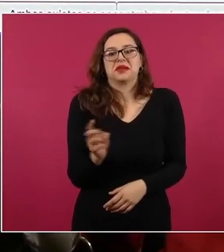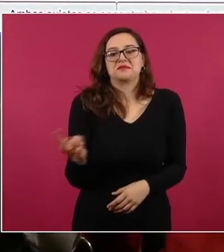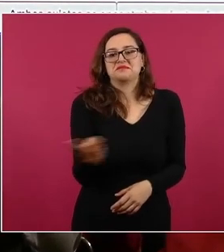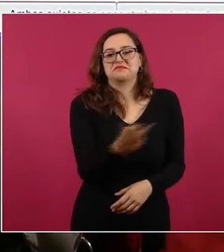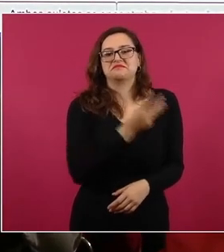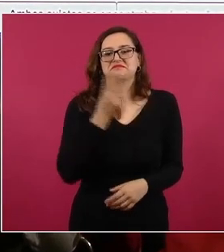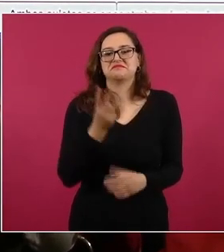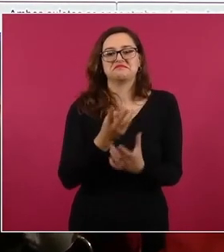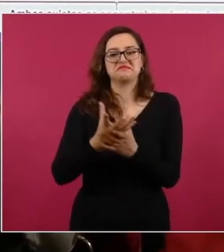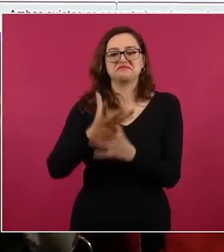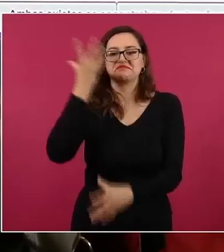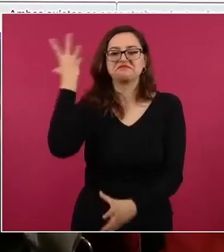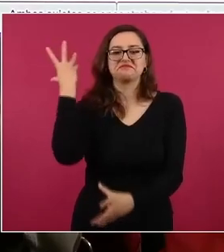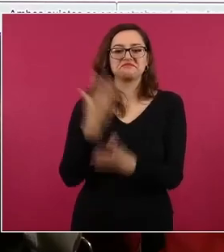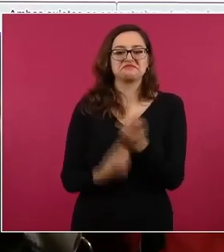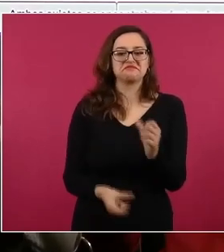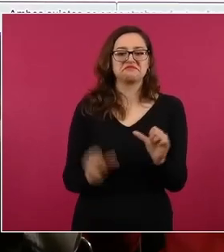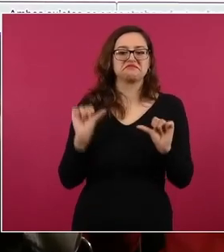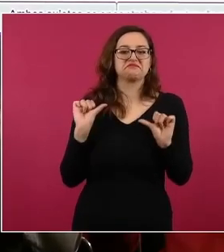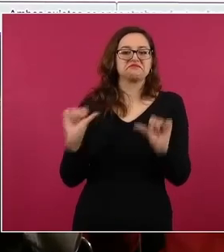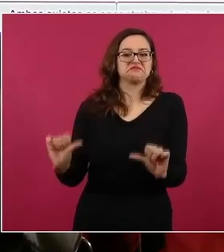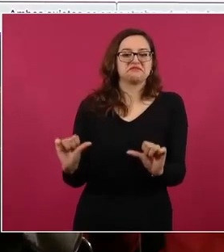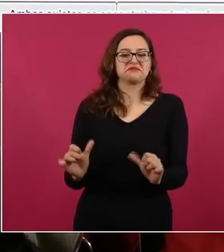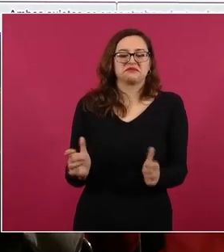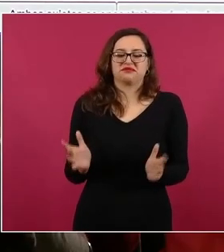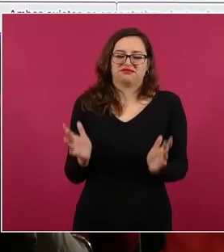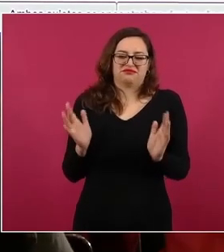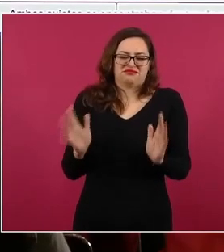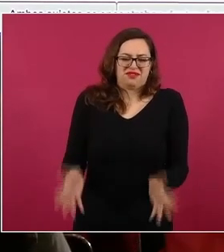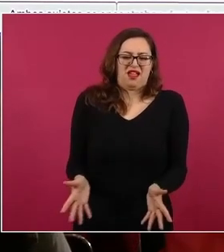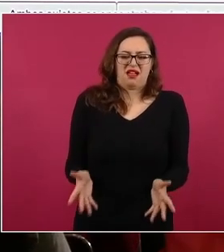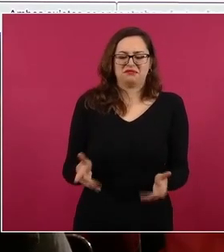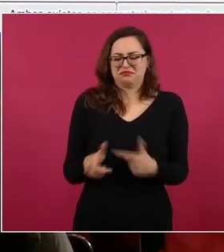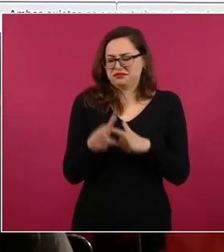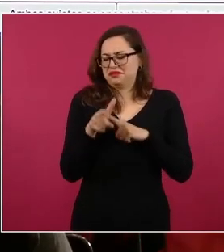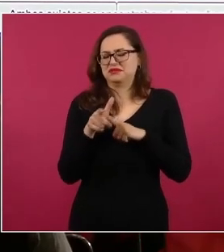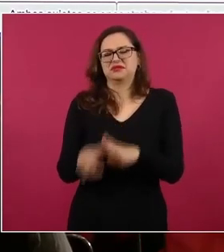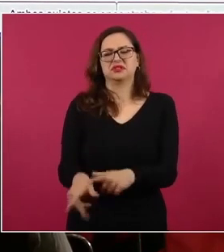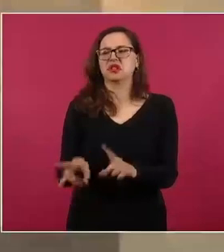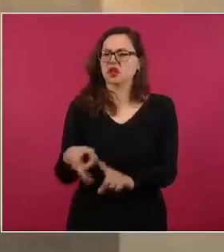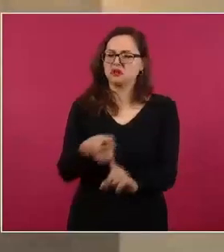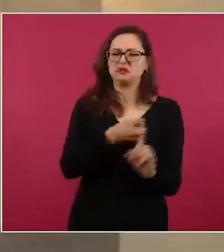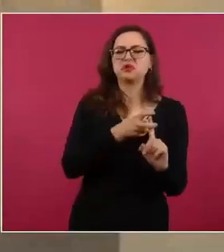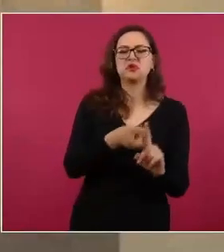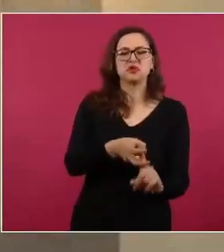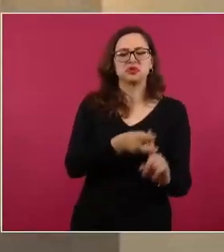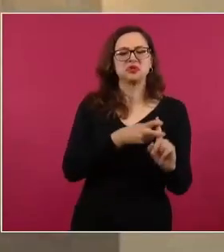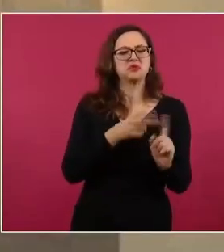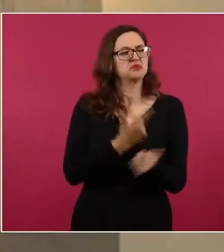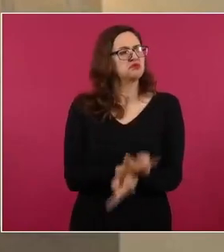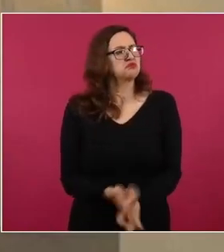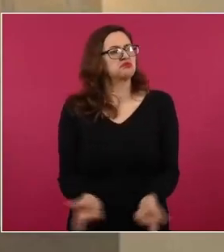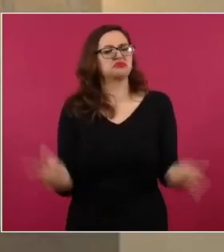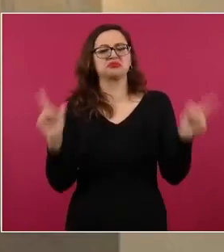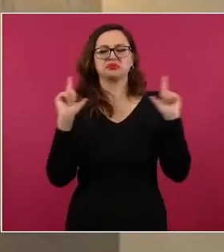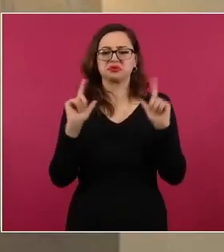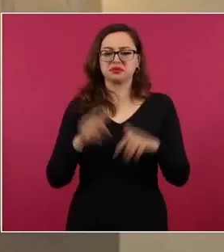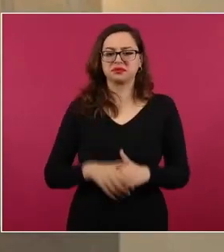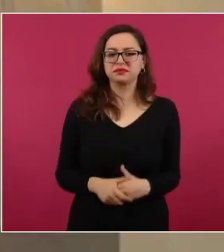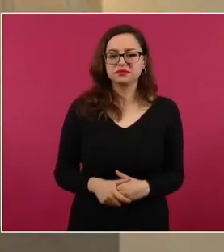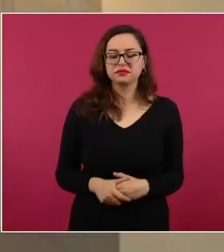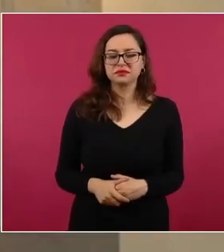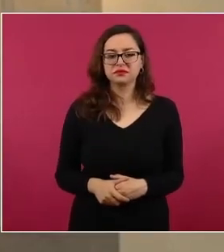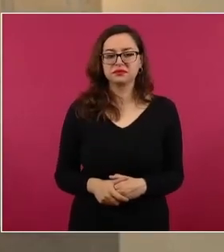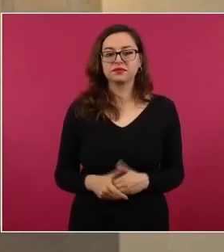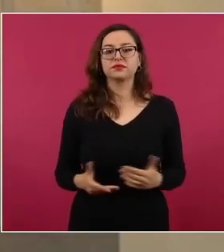individuos ya estaban muy fuera del brazo de la justicia y siguen cometiendo secuestros. Siguiente. El caso